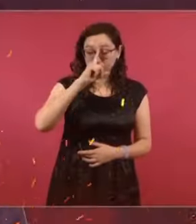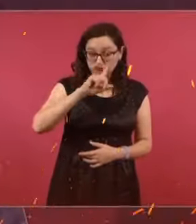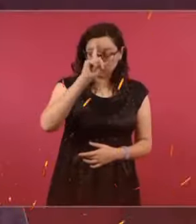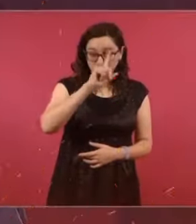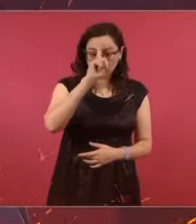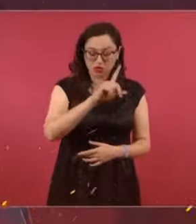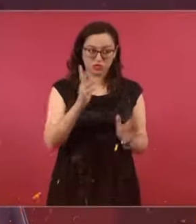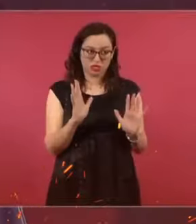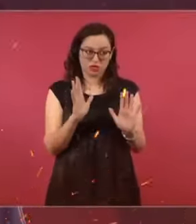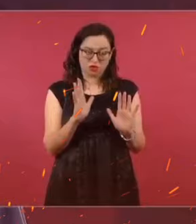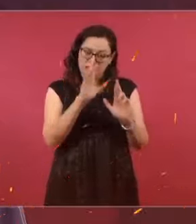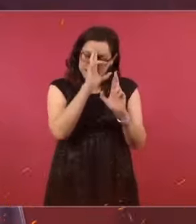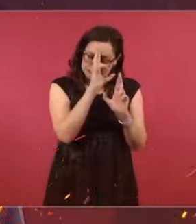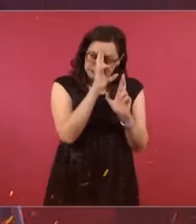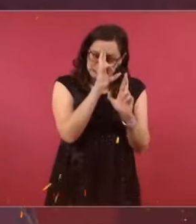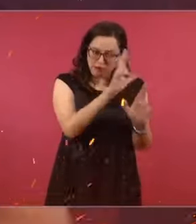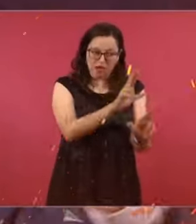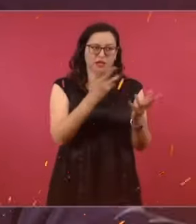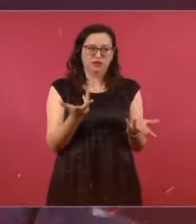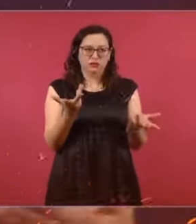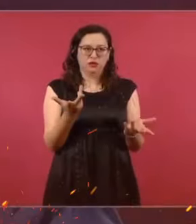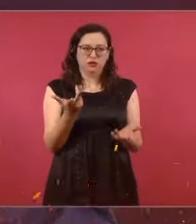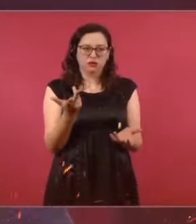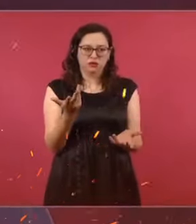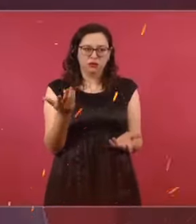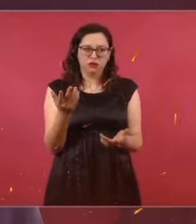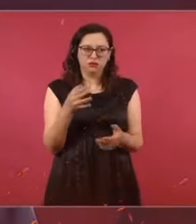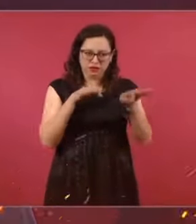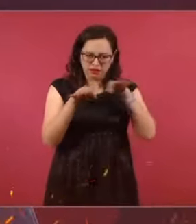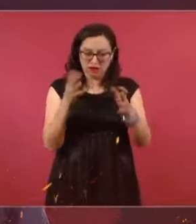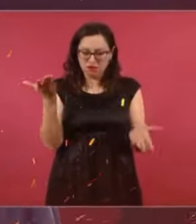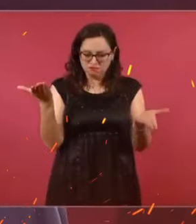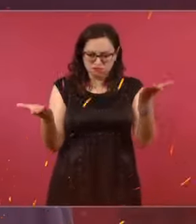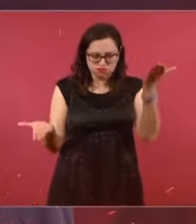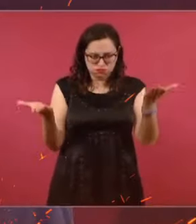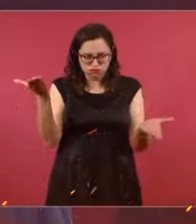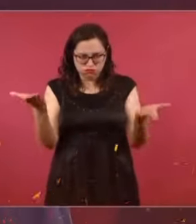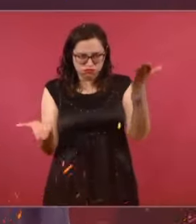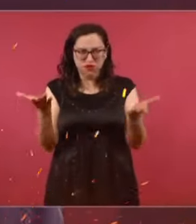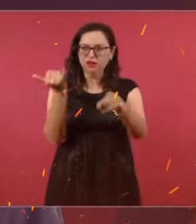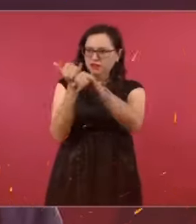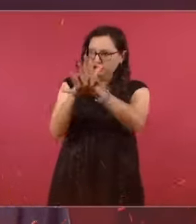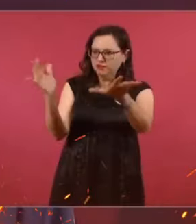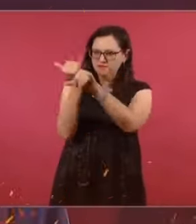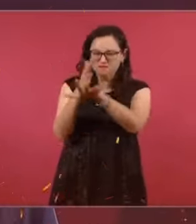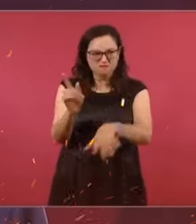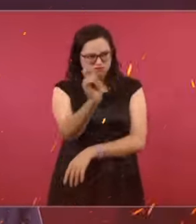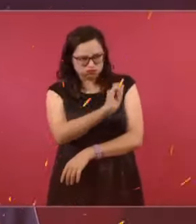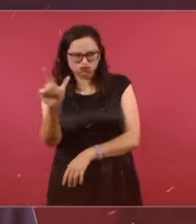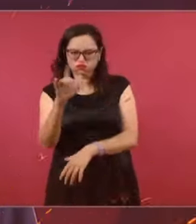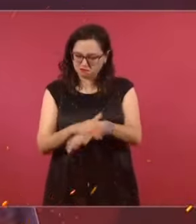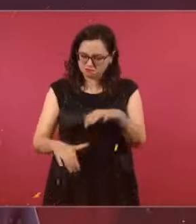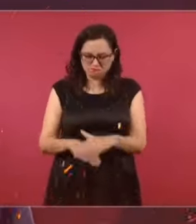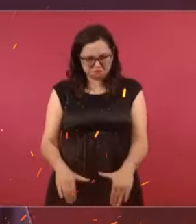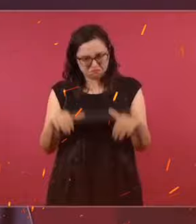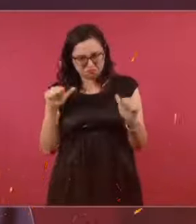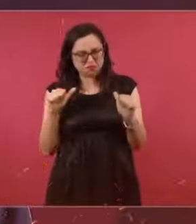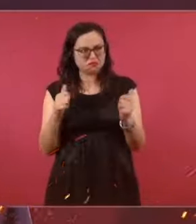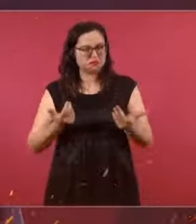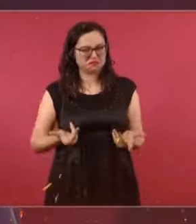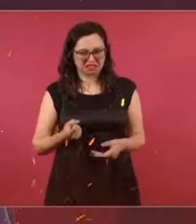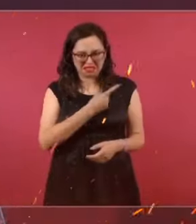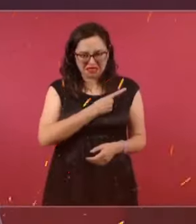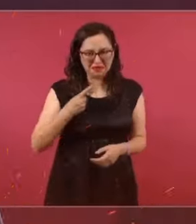respetuosa. Busquen los equilibrios. Informen con objetividad, con profesionalismo. Tengan